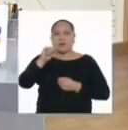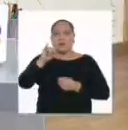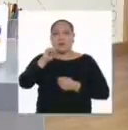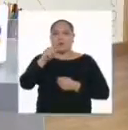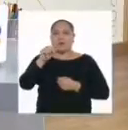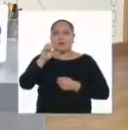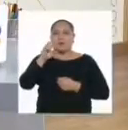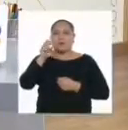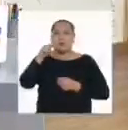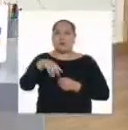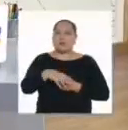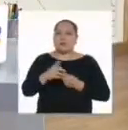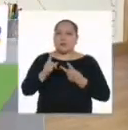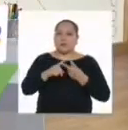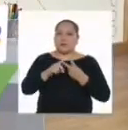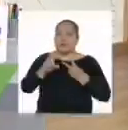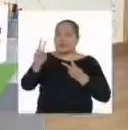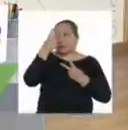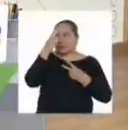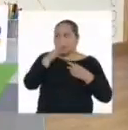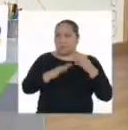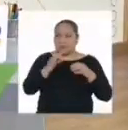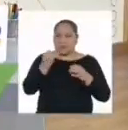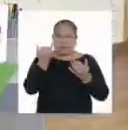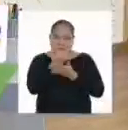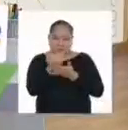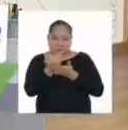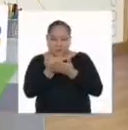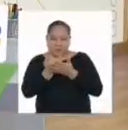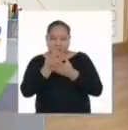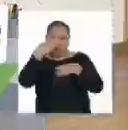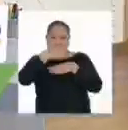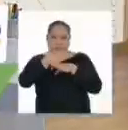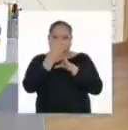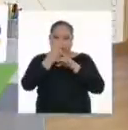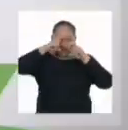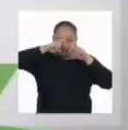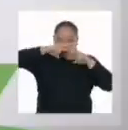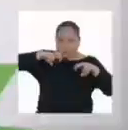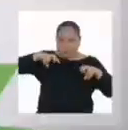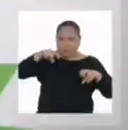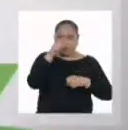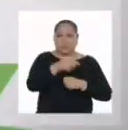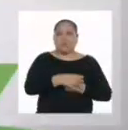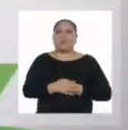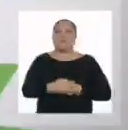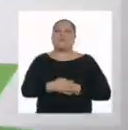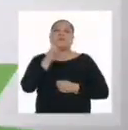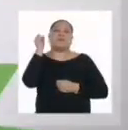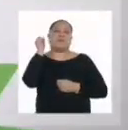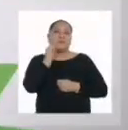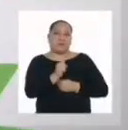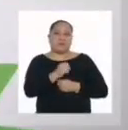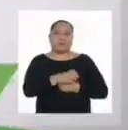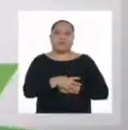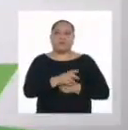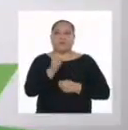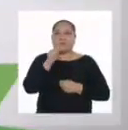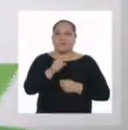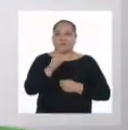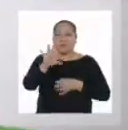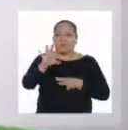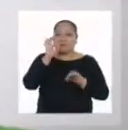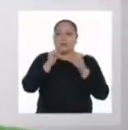Ahora nos toca el paso número dos. Diseñar las estrategias de la indagación. Así es. Aquí